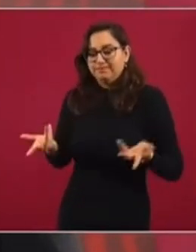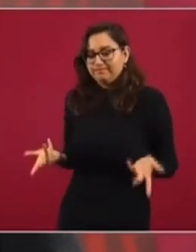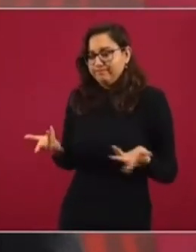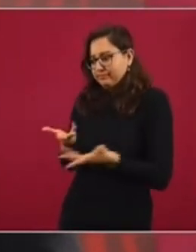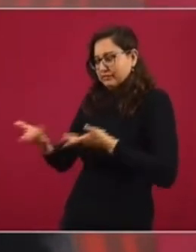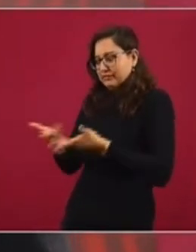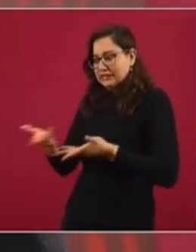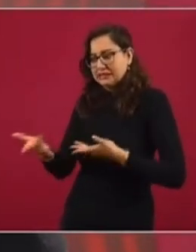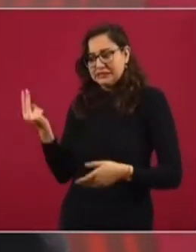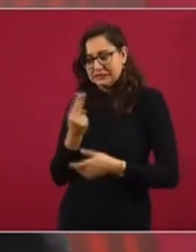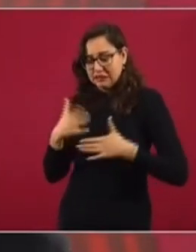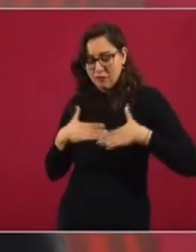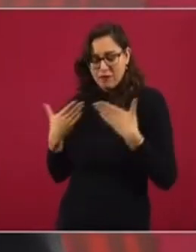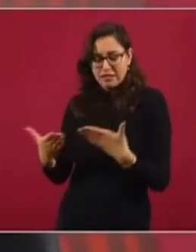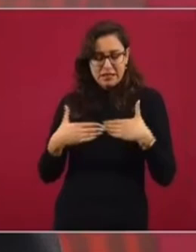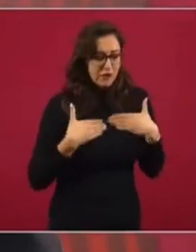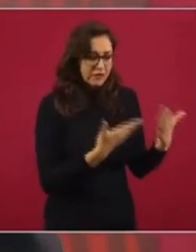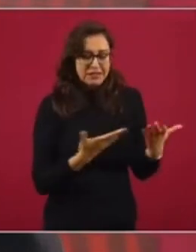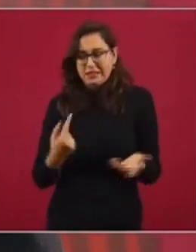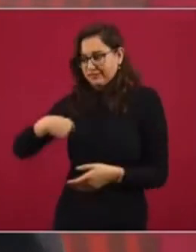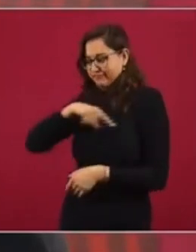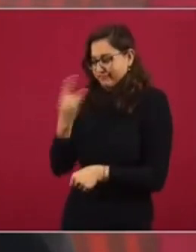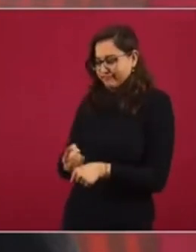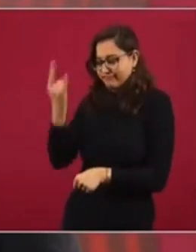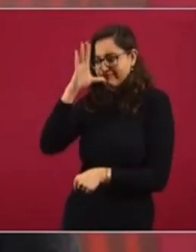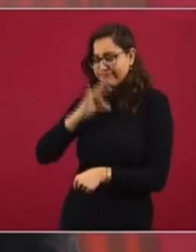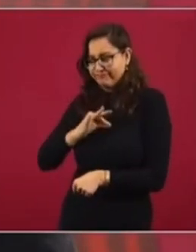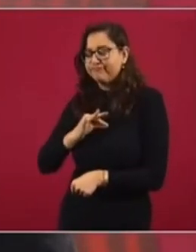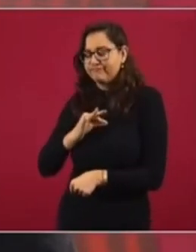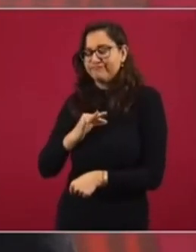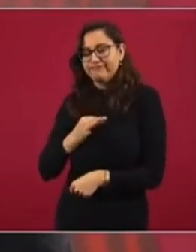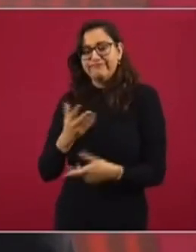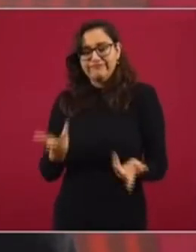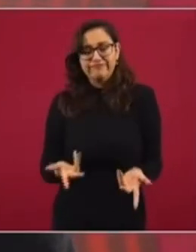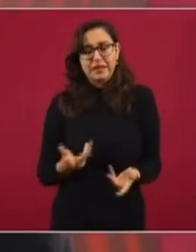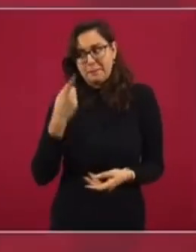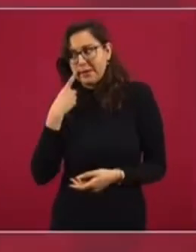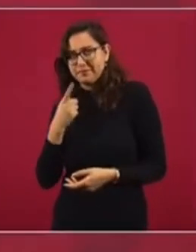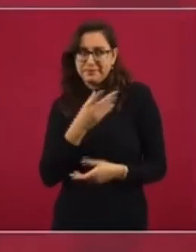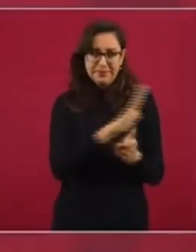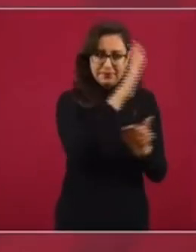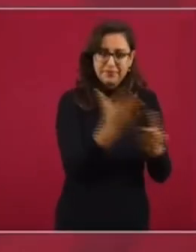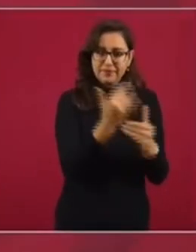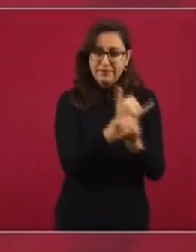si no hay confianza, y ellos deciden enviar el expediente